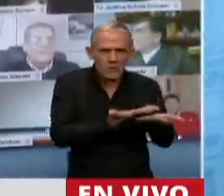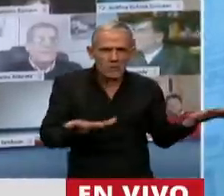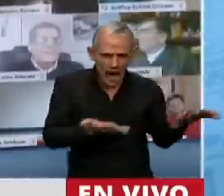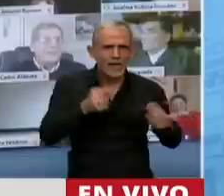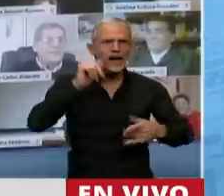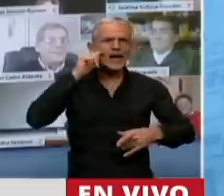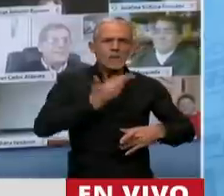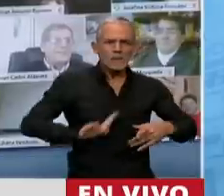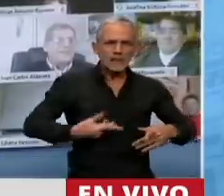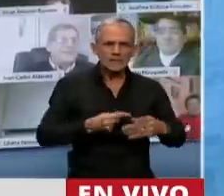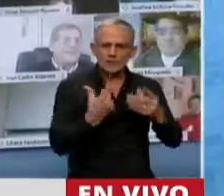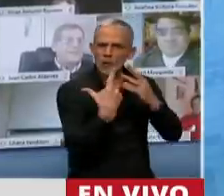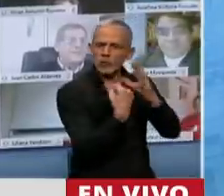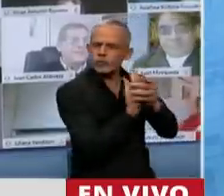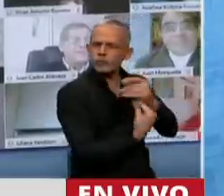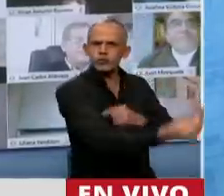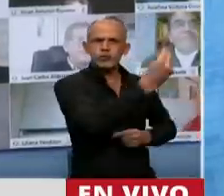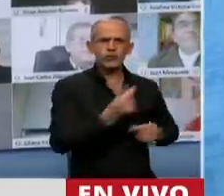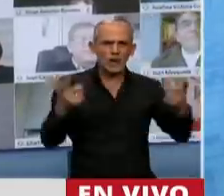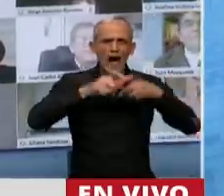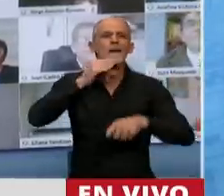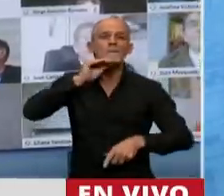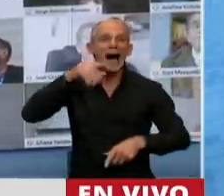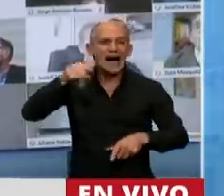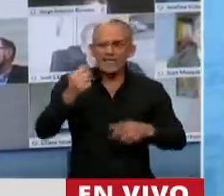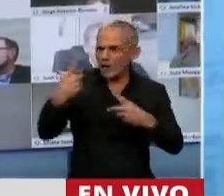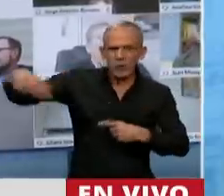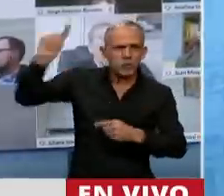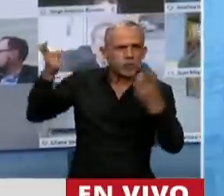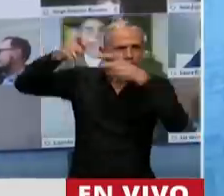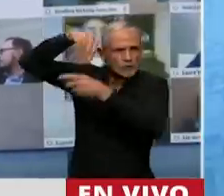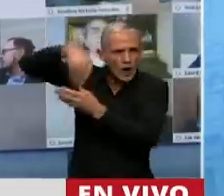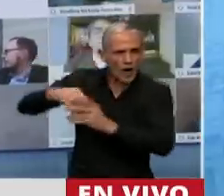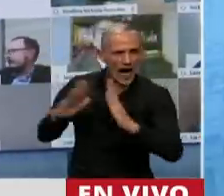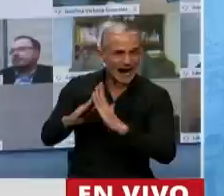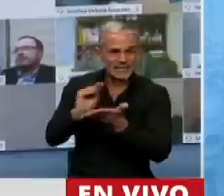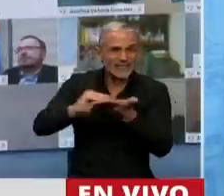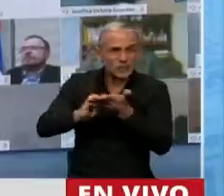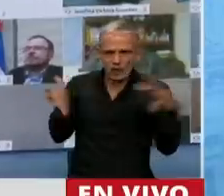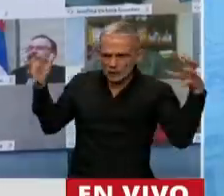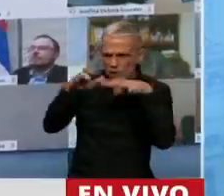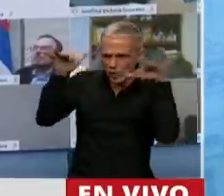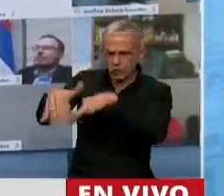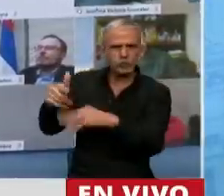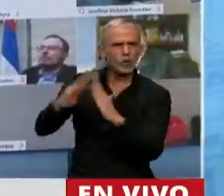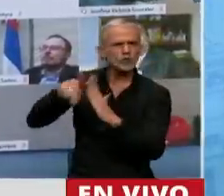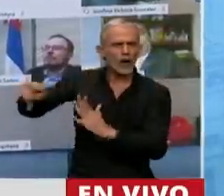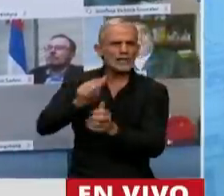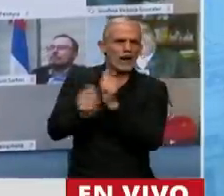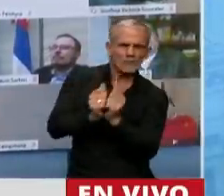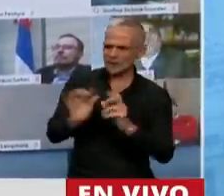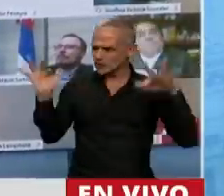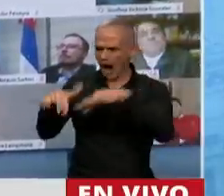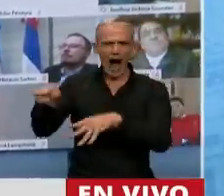esta Cámara porque es el que hace las reuniones en su casa con diputados de su propio bloque, con empresarios y con